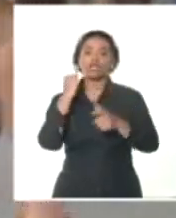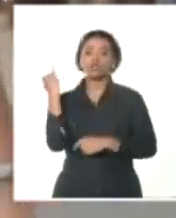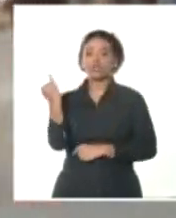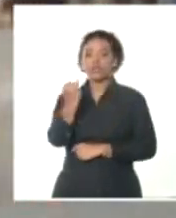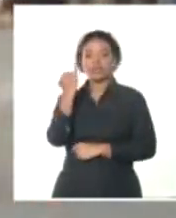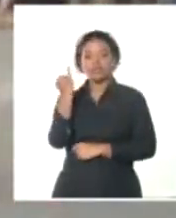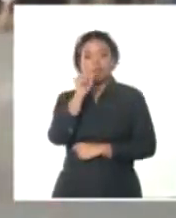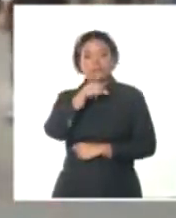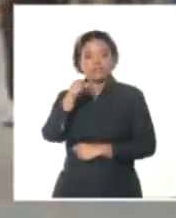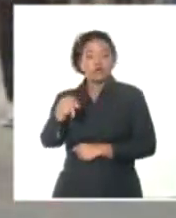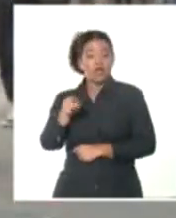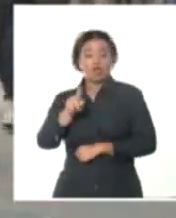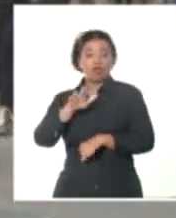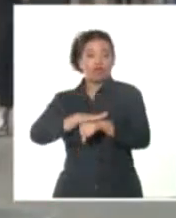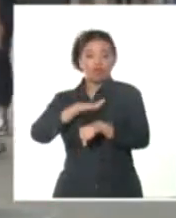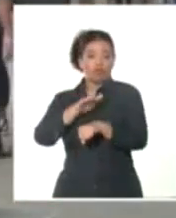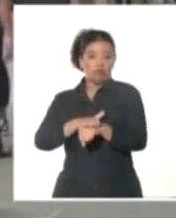individuos ajenos a la indagación policial.